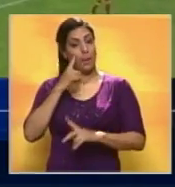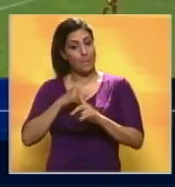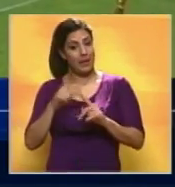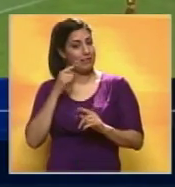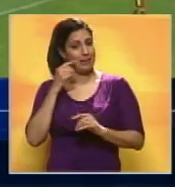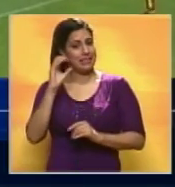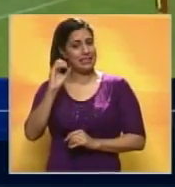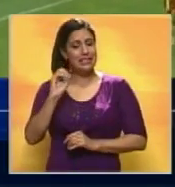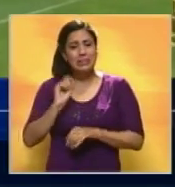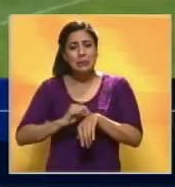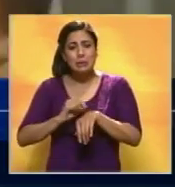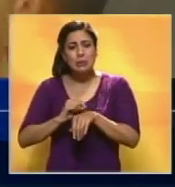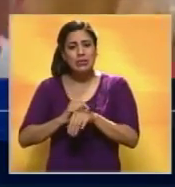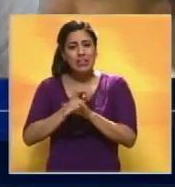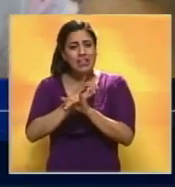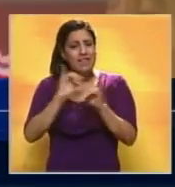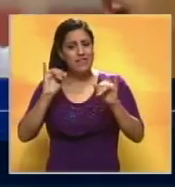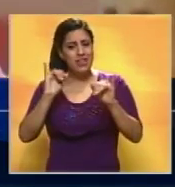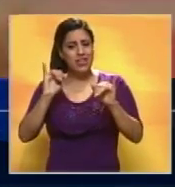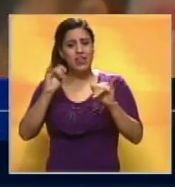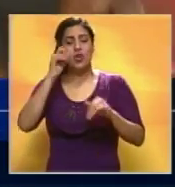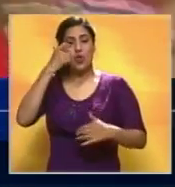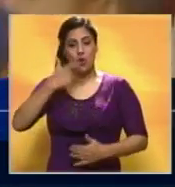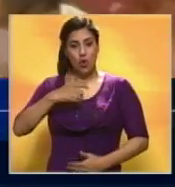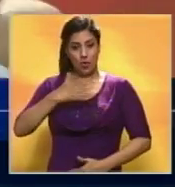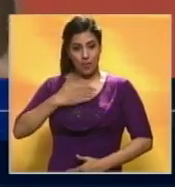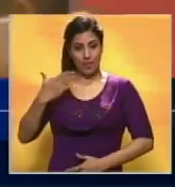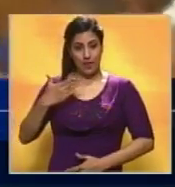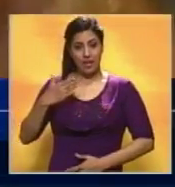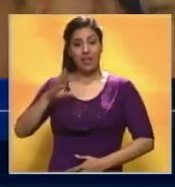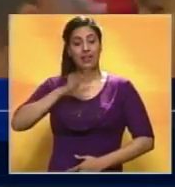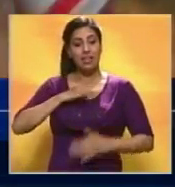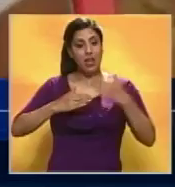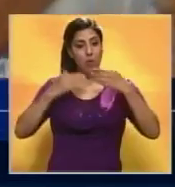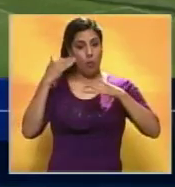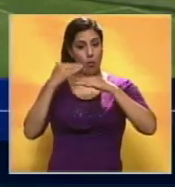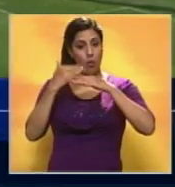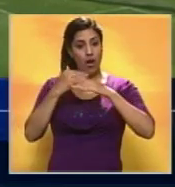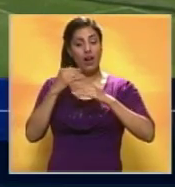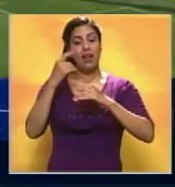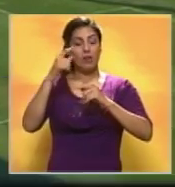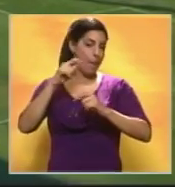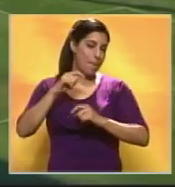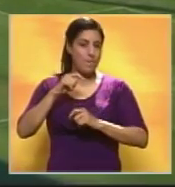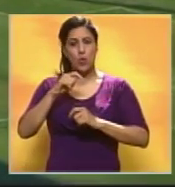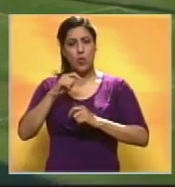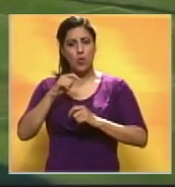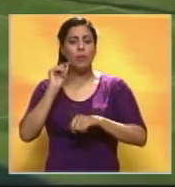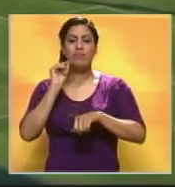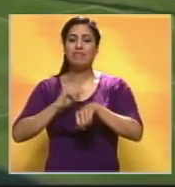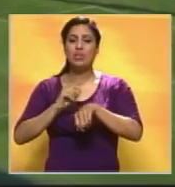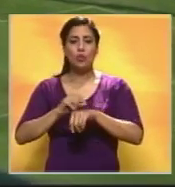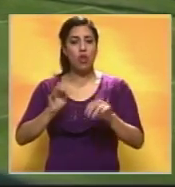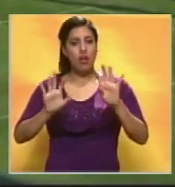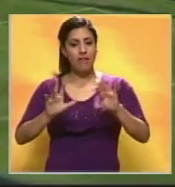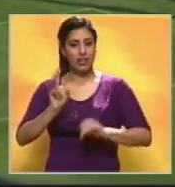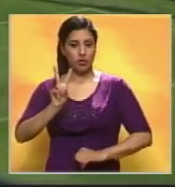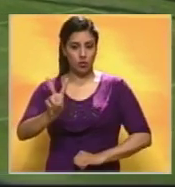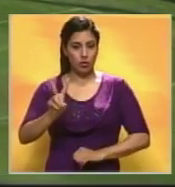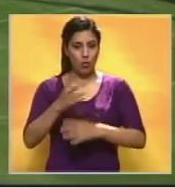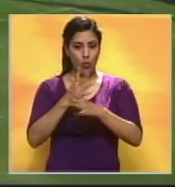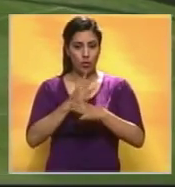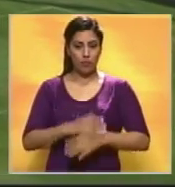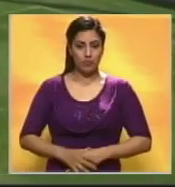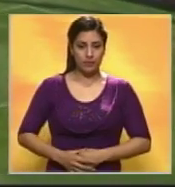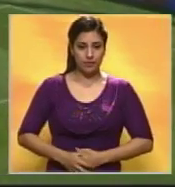a tan solo segundos para el final del encuentro, Nicolás Morínigo igualó las acciones con un cabezazo en el minuto 92 de juego.